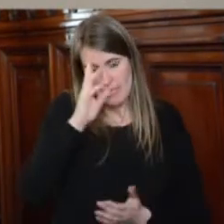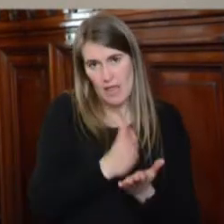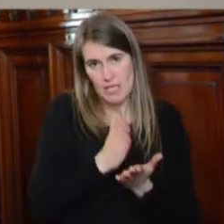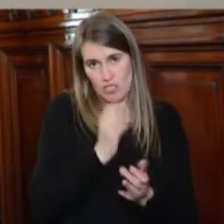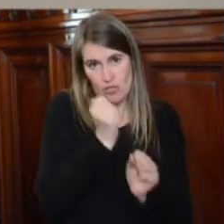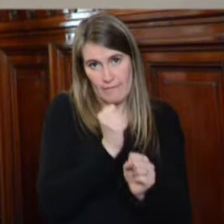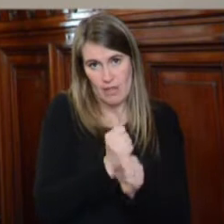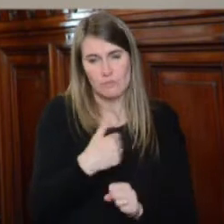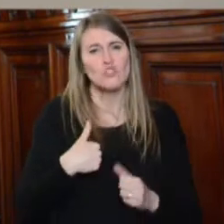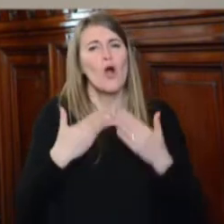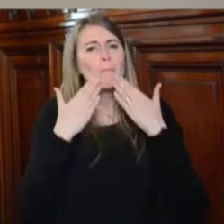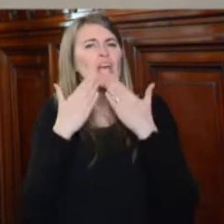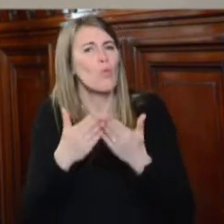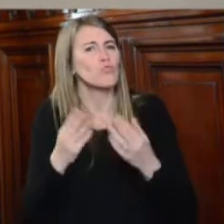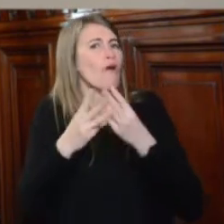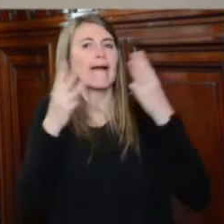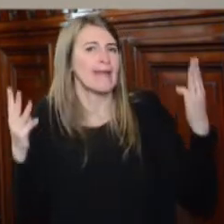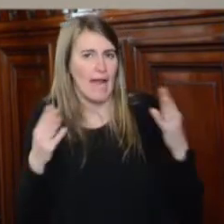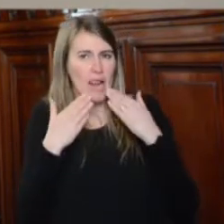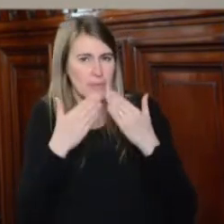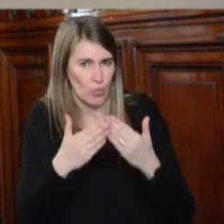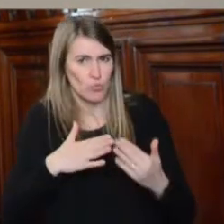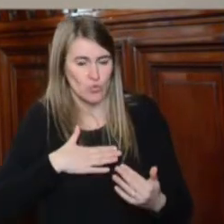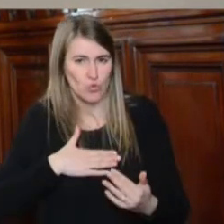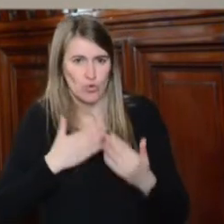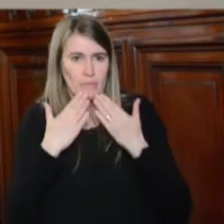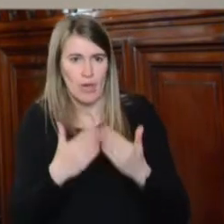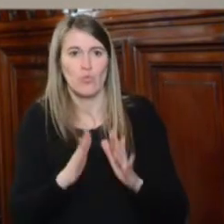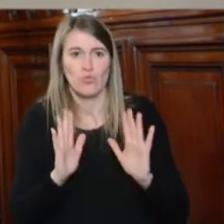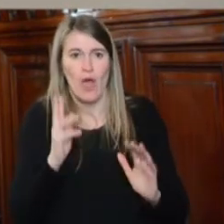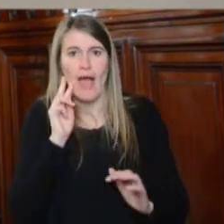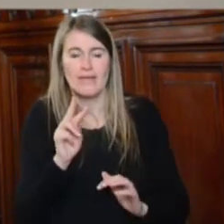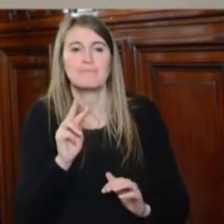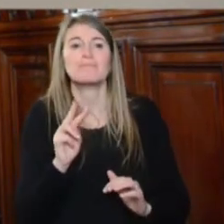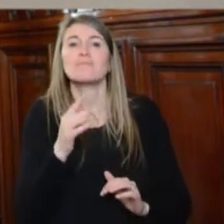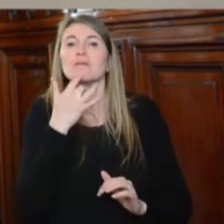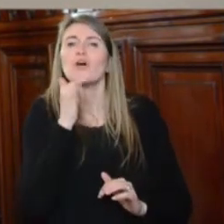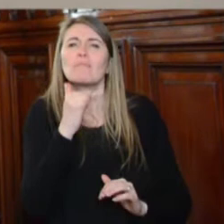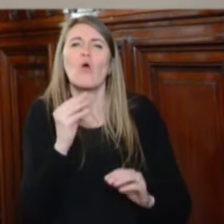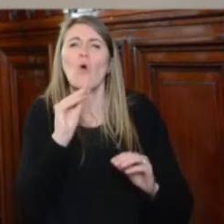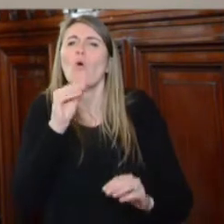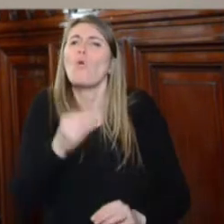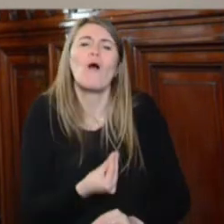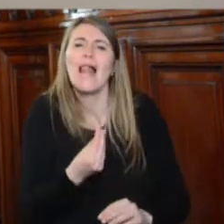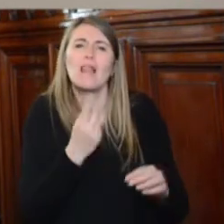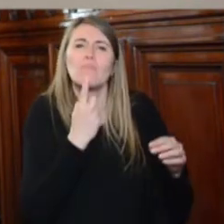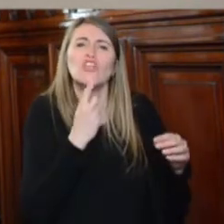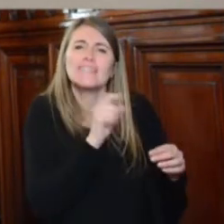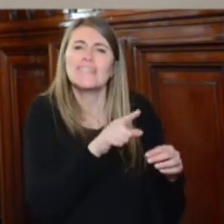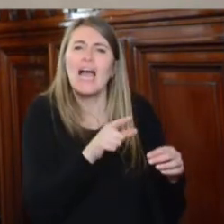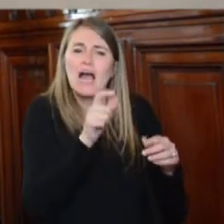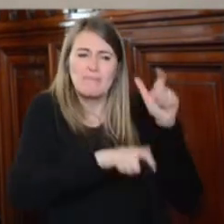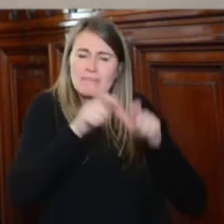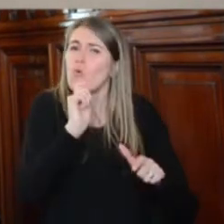y me sumaría así a las que me antecedieron en el sentido de cuáles son las políticas públicas